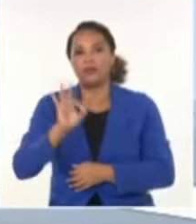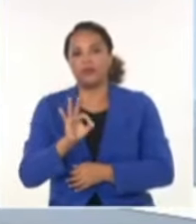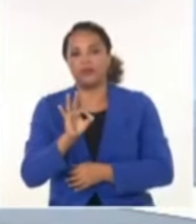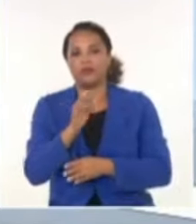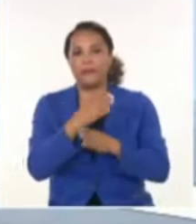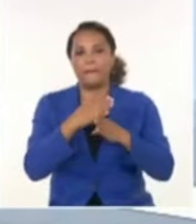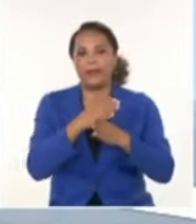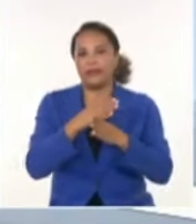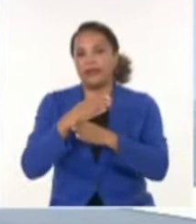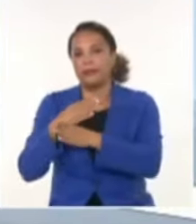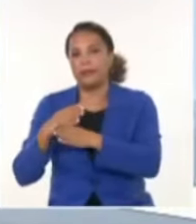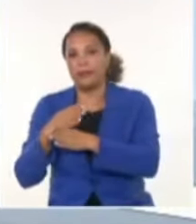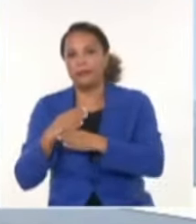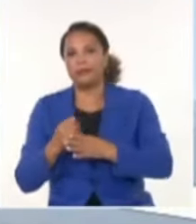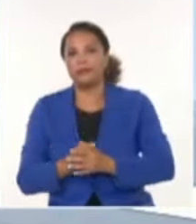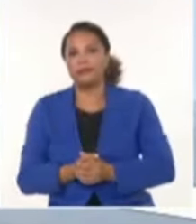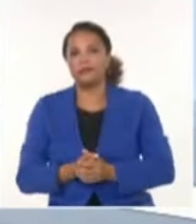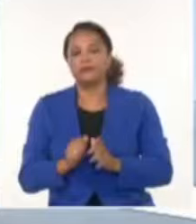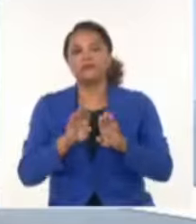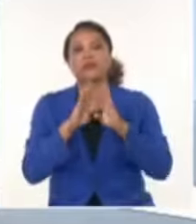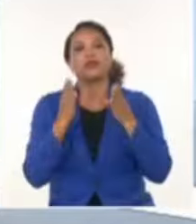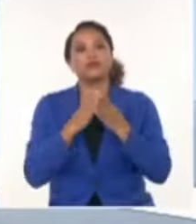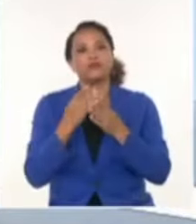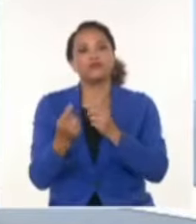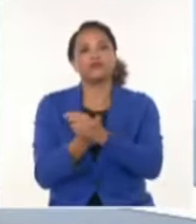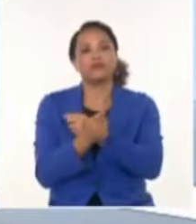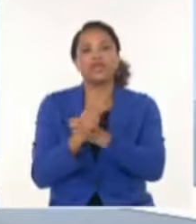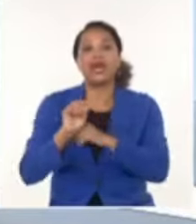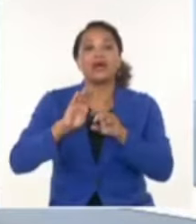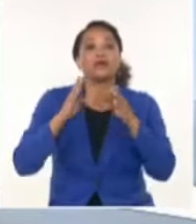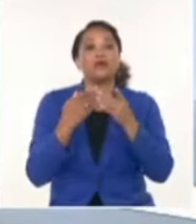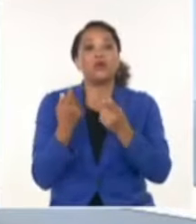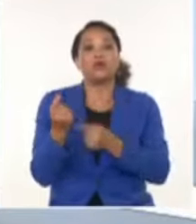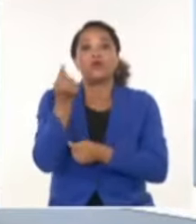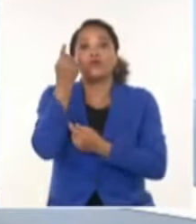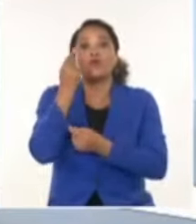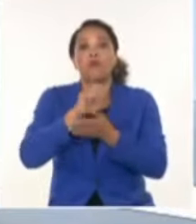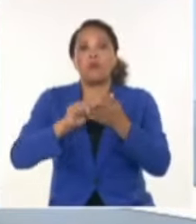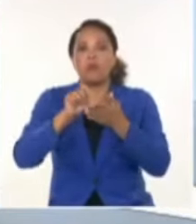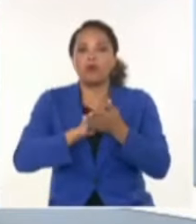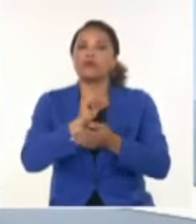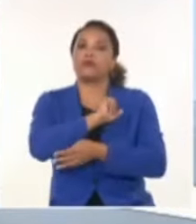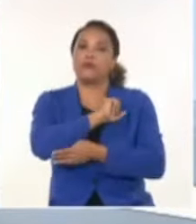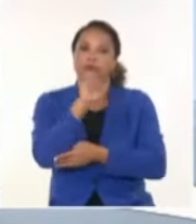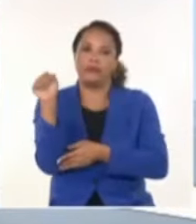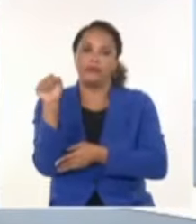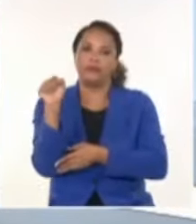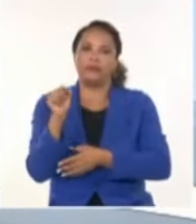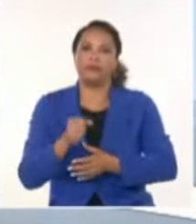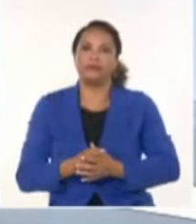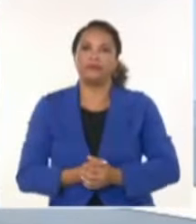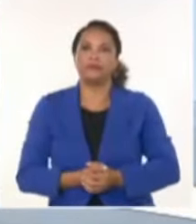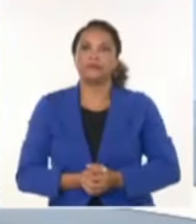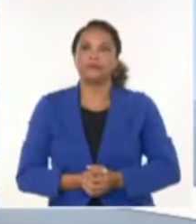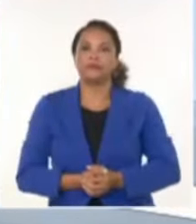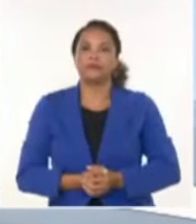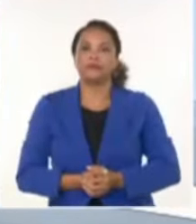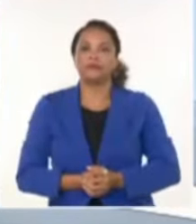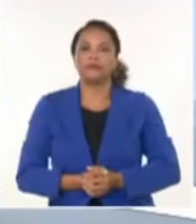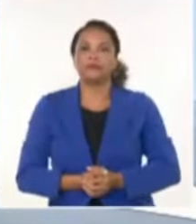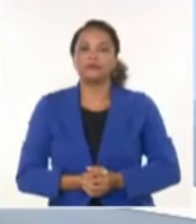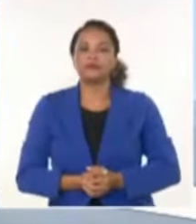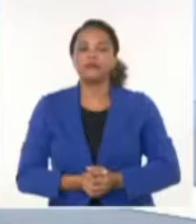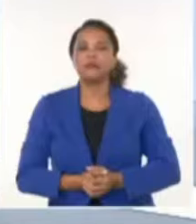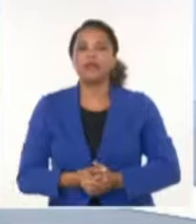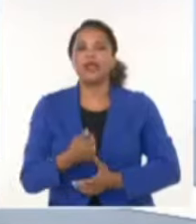occidental nos enseñó a todos que con un voto se gana, que eso es la democracia. Y mientras lanzar muchas acusaciones sobre un